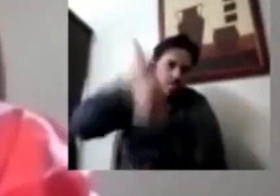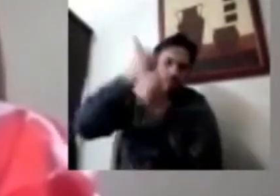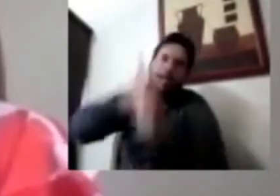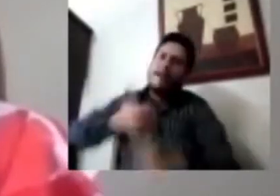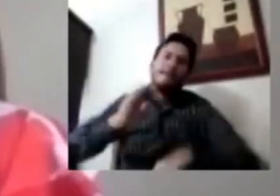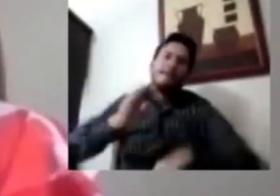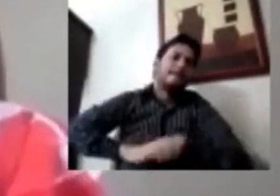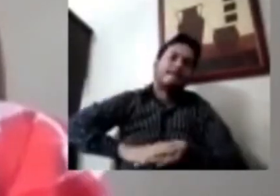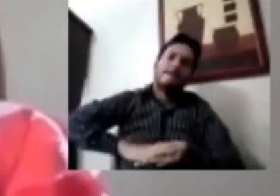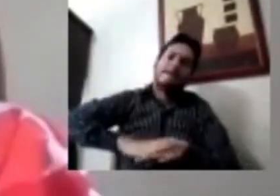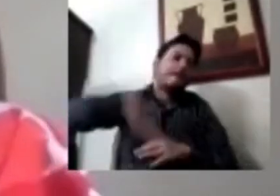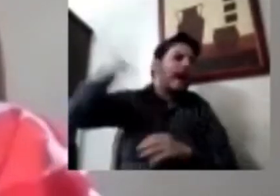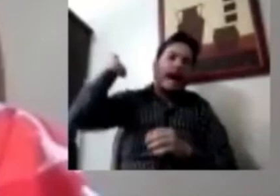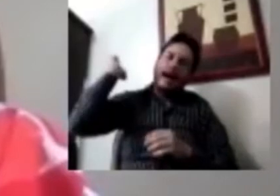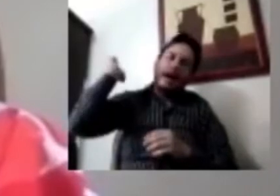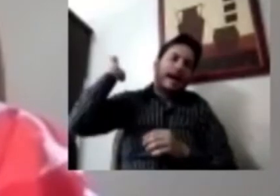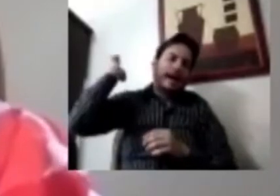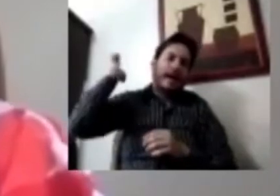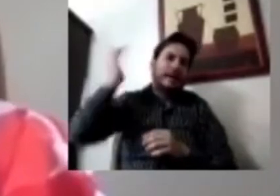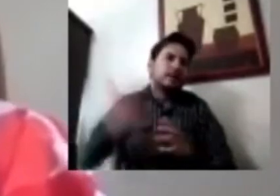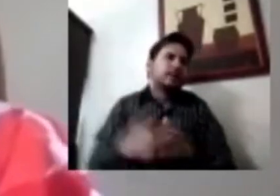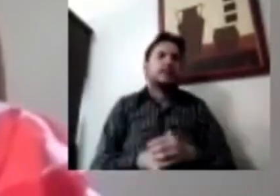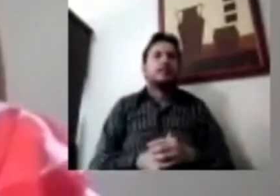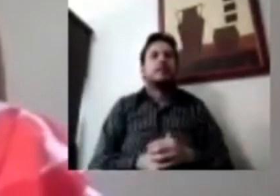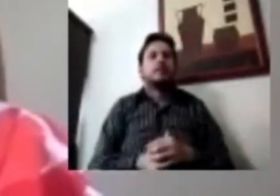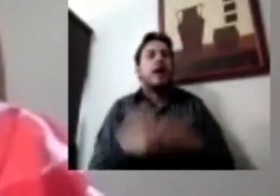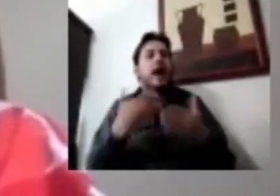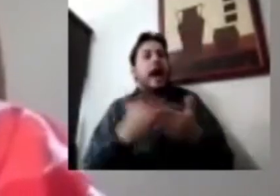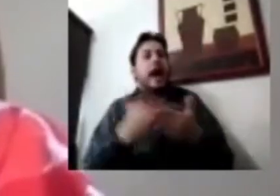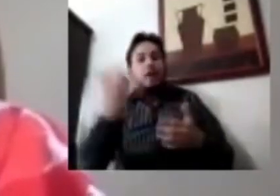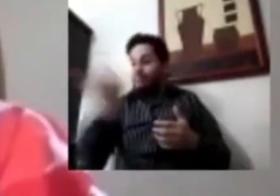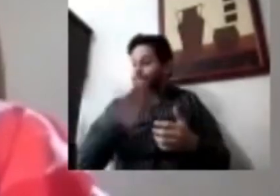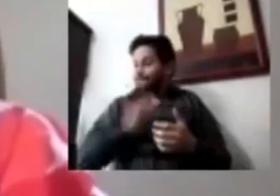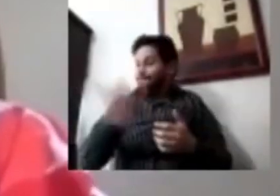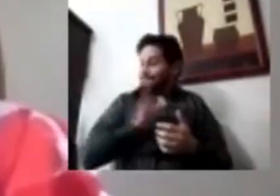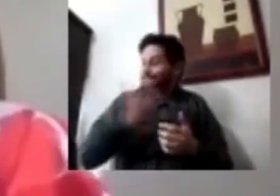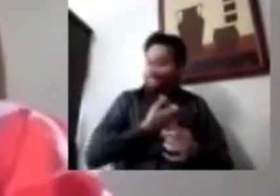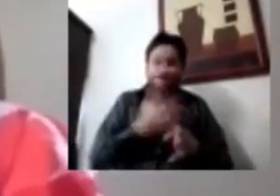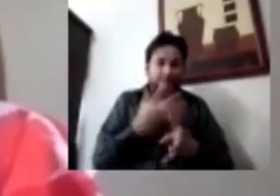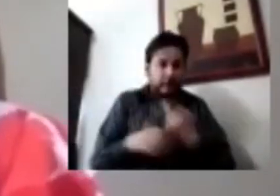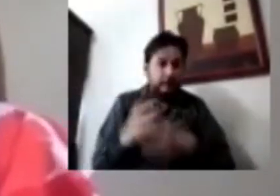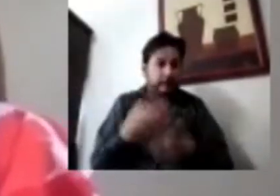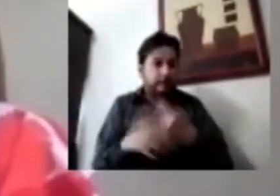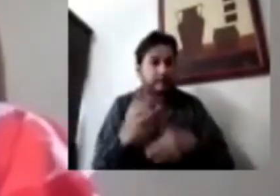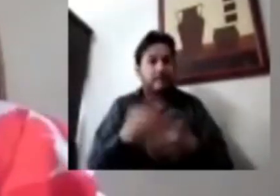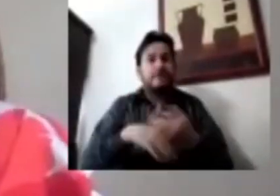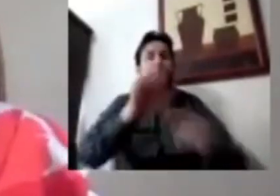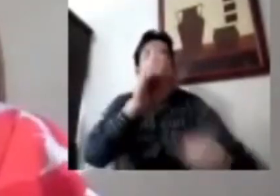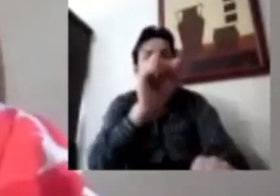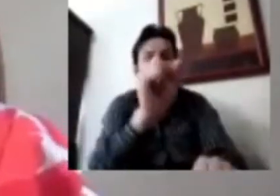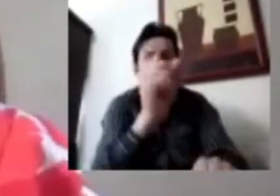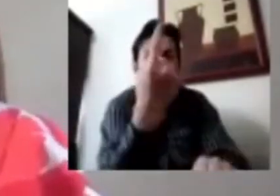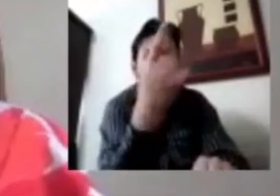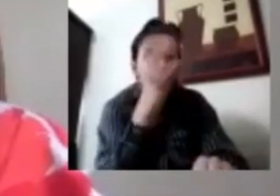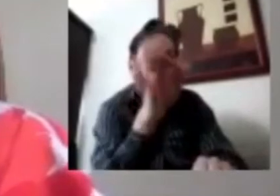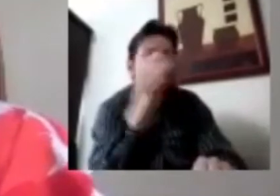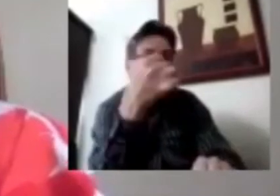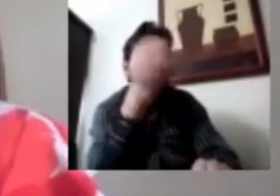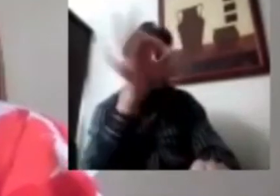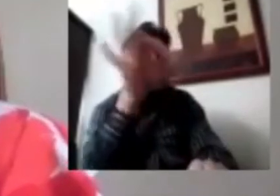En términos de cambios en los ingresos de los hogares, tenemos que 61.6% de los hogares